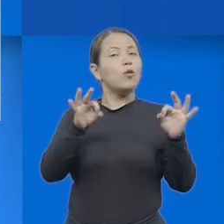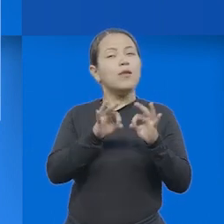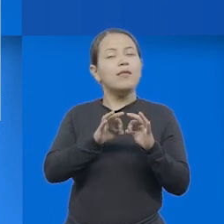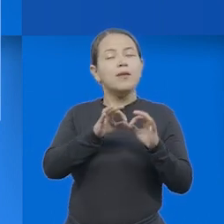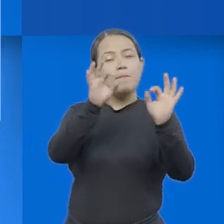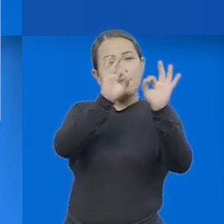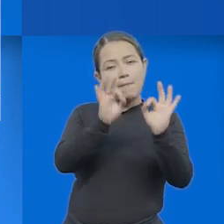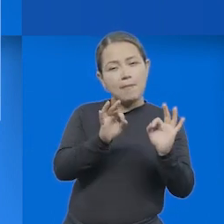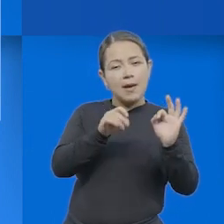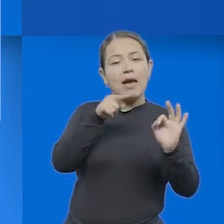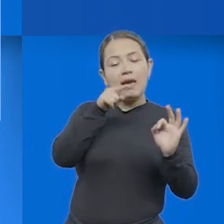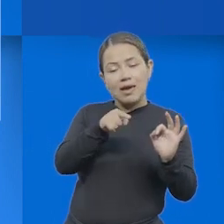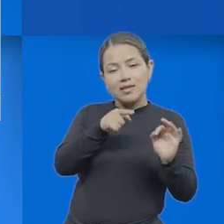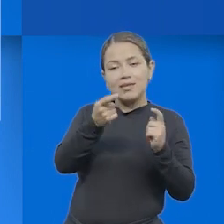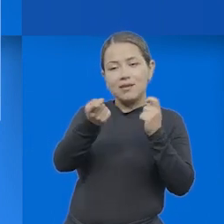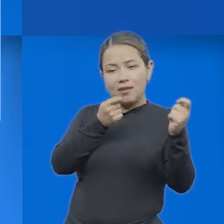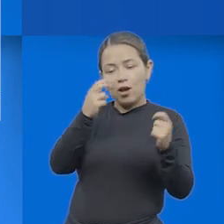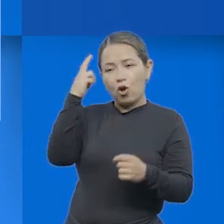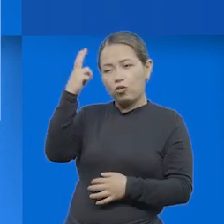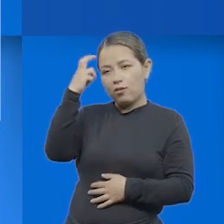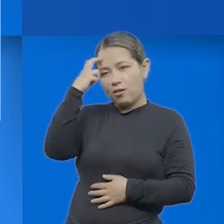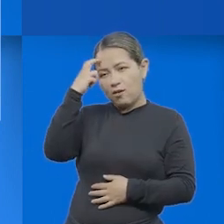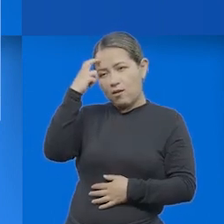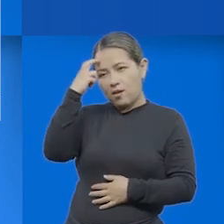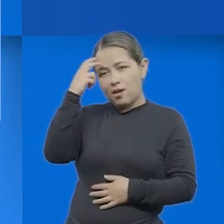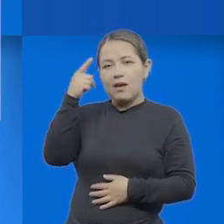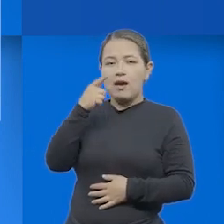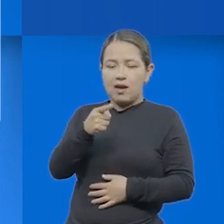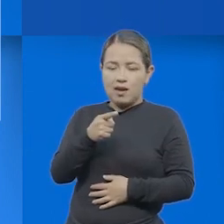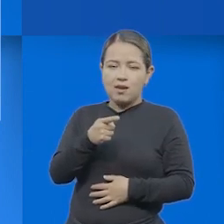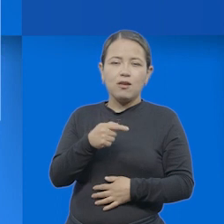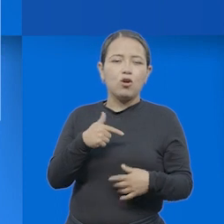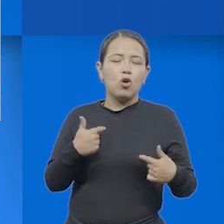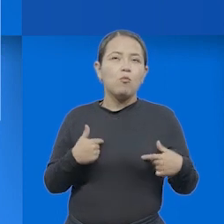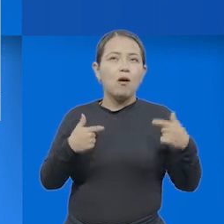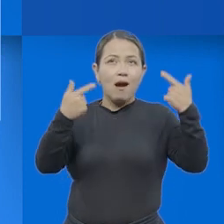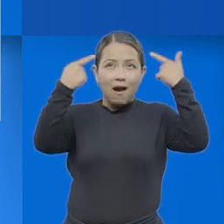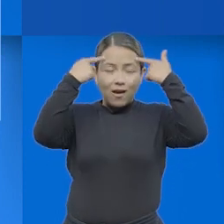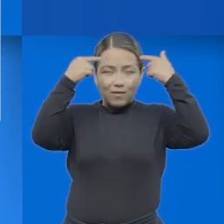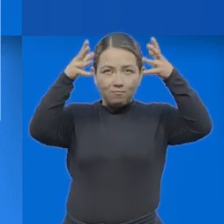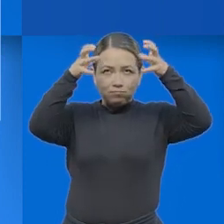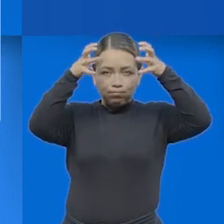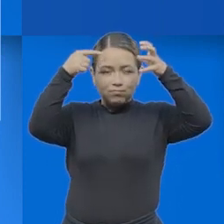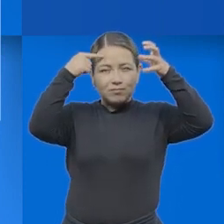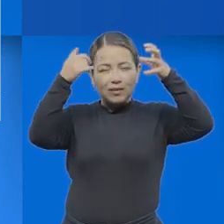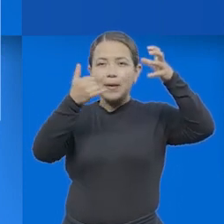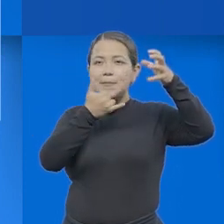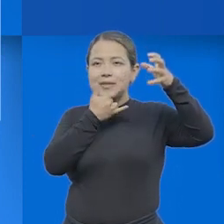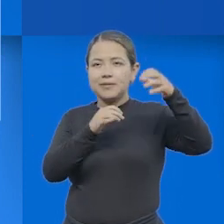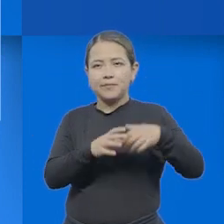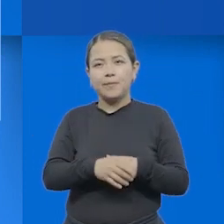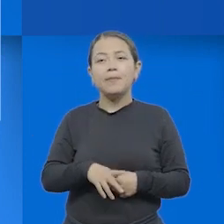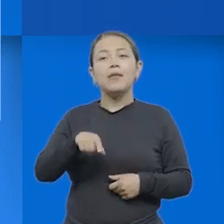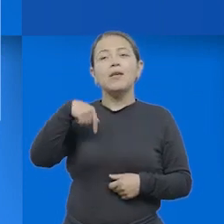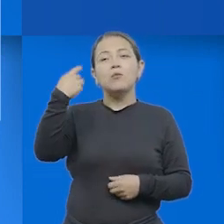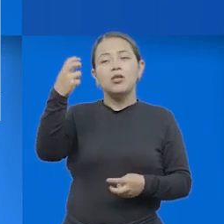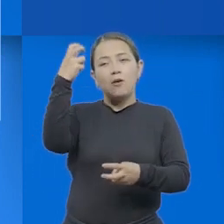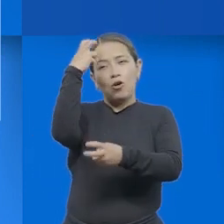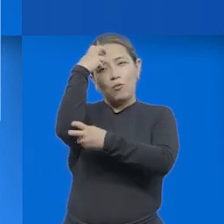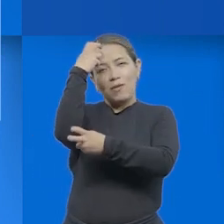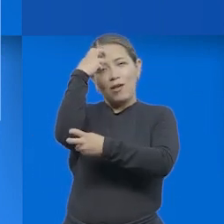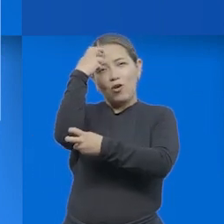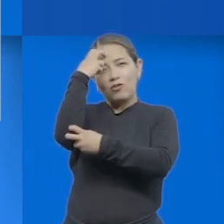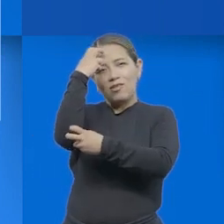del proceso. Es decir, esta estrategia cognitiva todavía es lo que está sucediendo en nuestra mente. Las estrategias